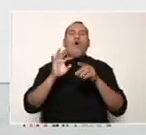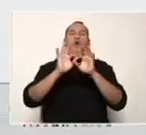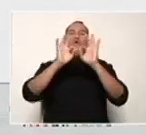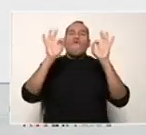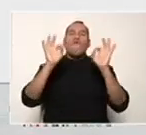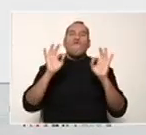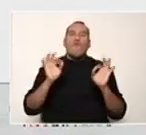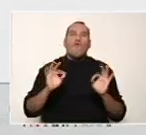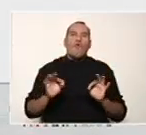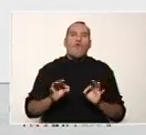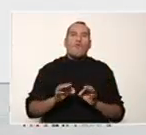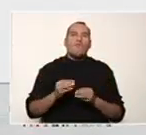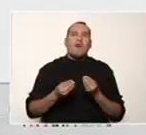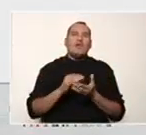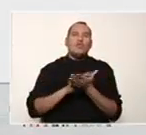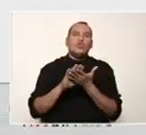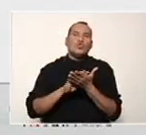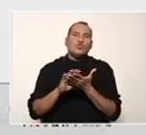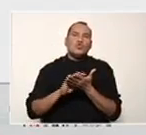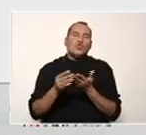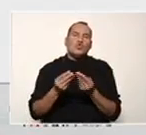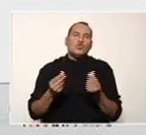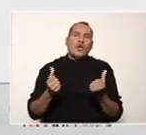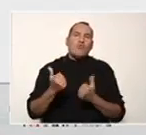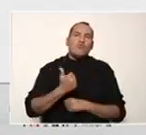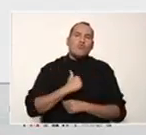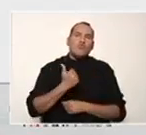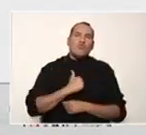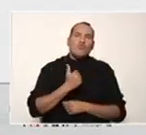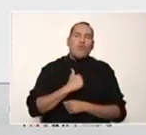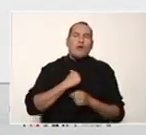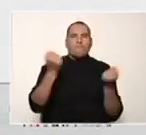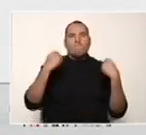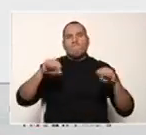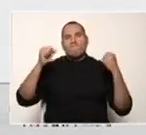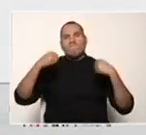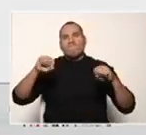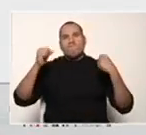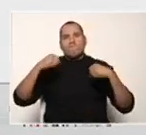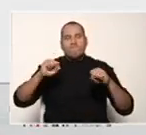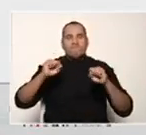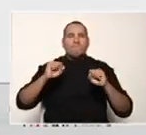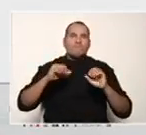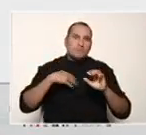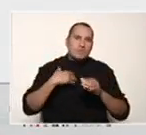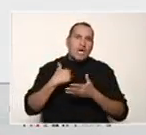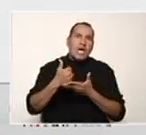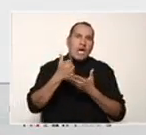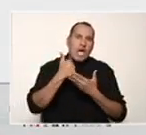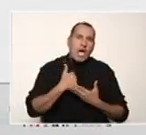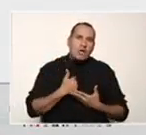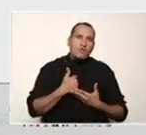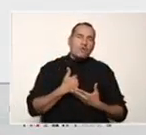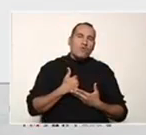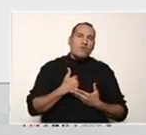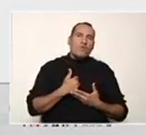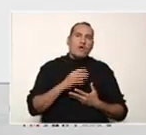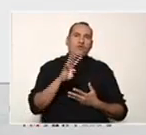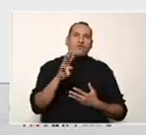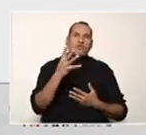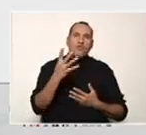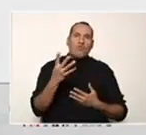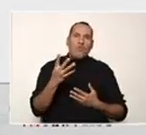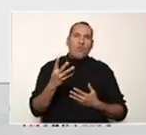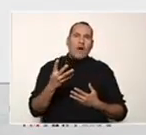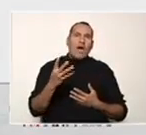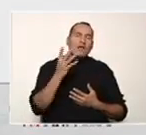genérica de solventar cualquier tipo de ejercicio que provenga de estos primeros cuatro casos de